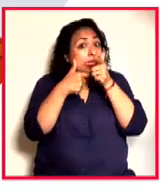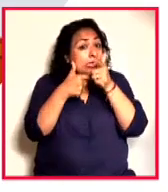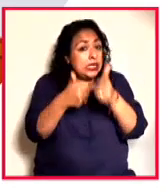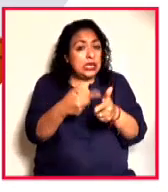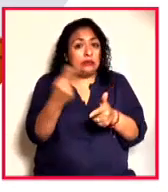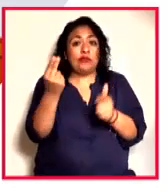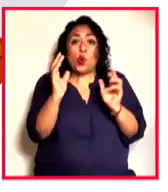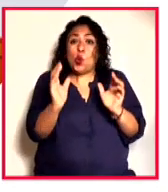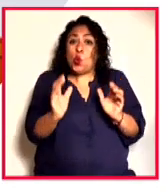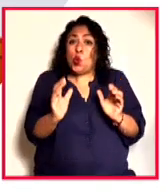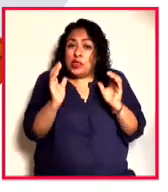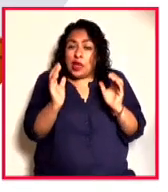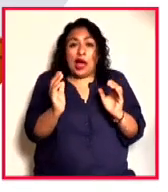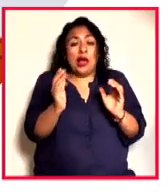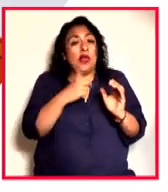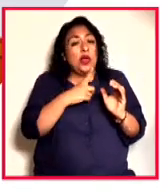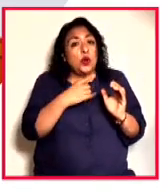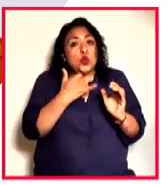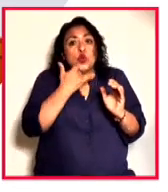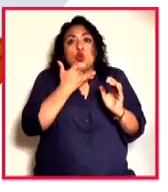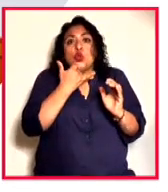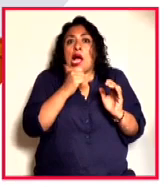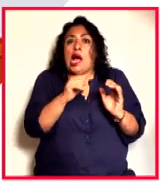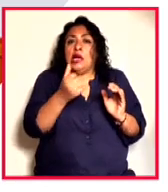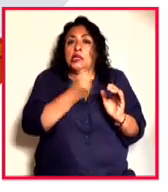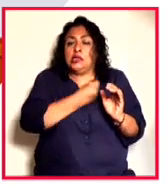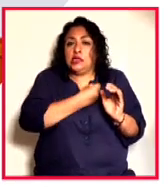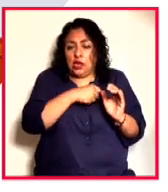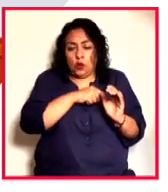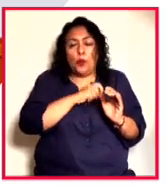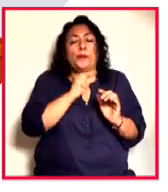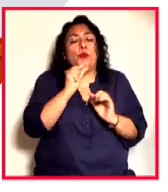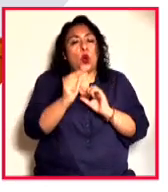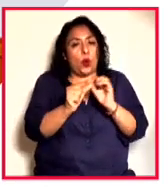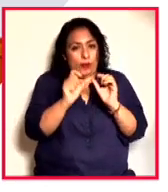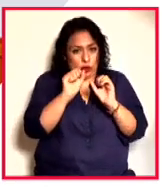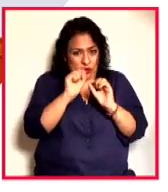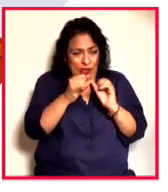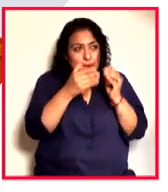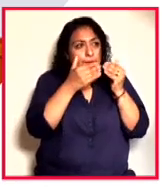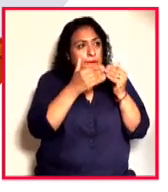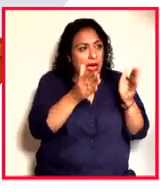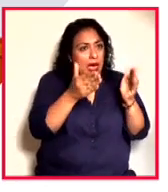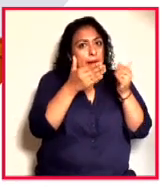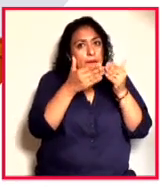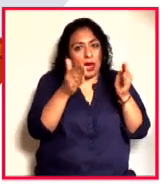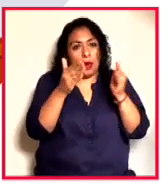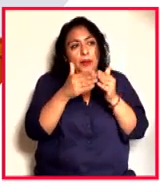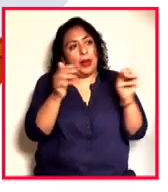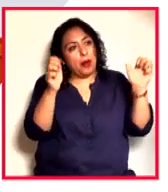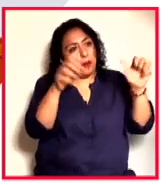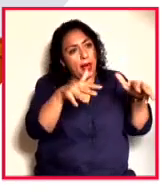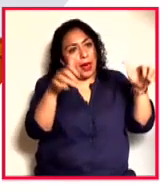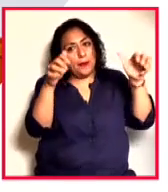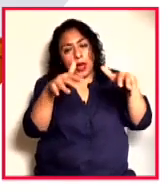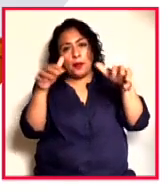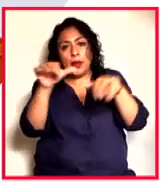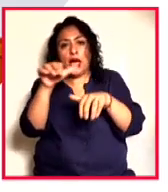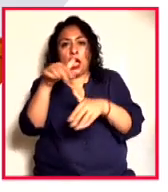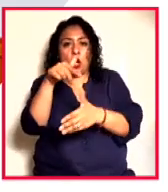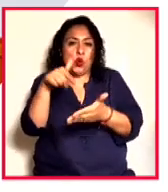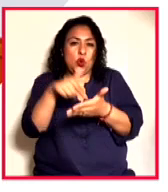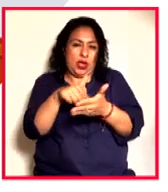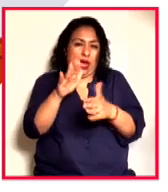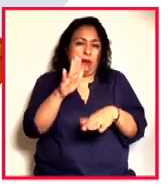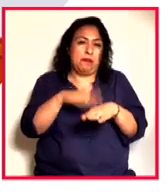hay que tomar todas las medidas y las precauciones sanitarias. Sí, poco a poco reactivar el aforo y la afluencia a los lugares, a los espacios de manera